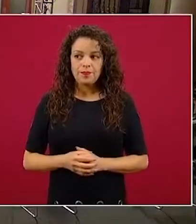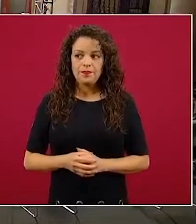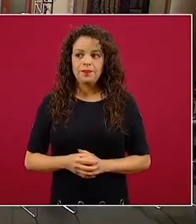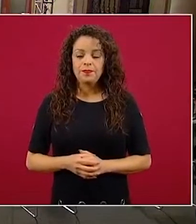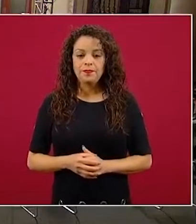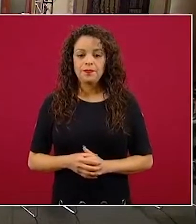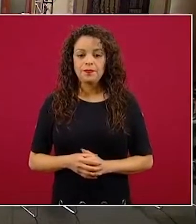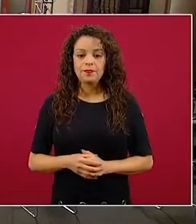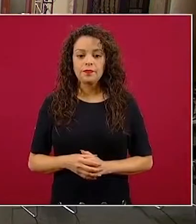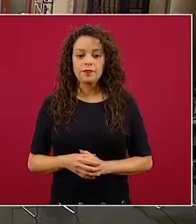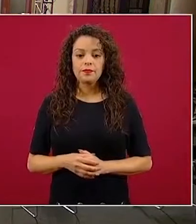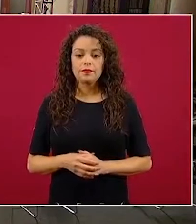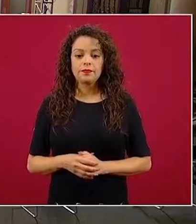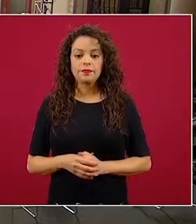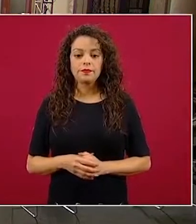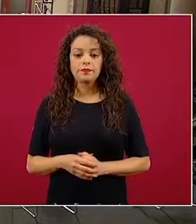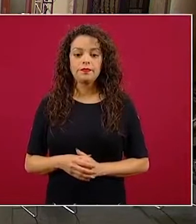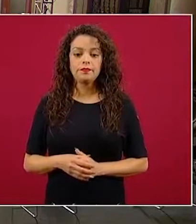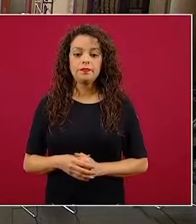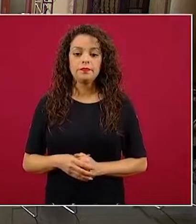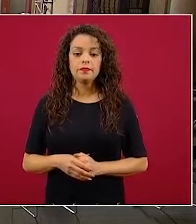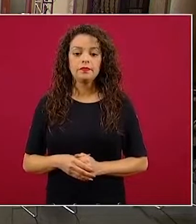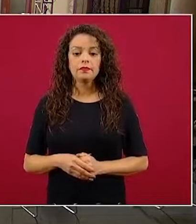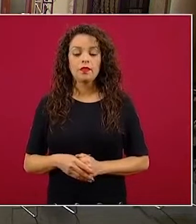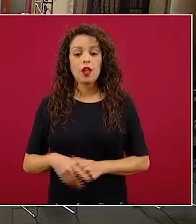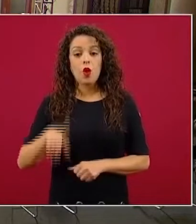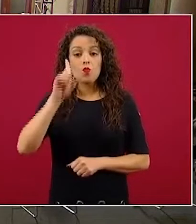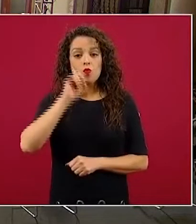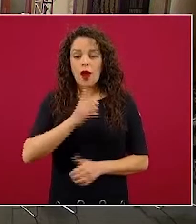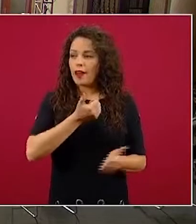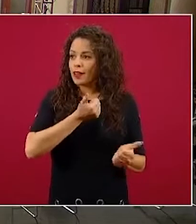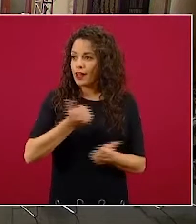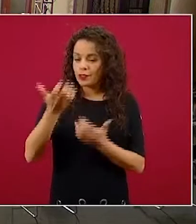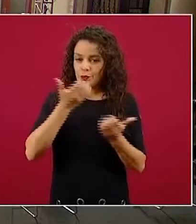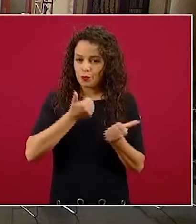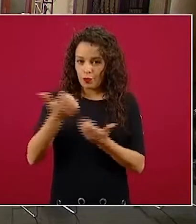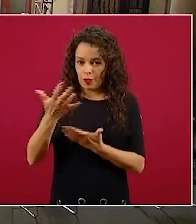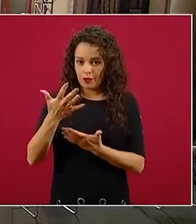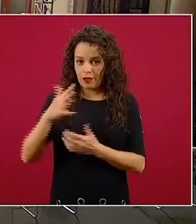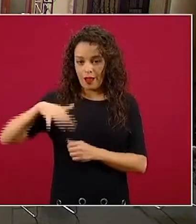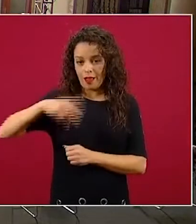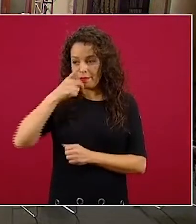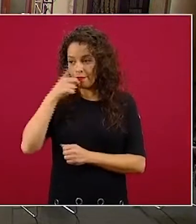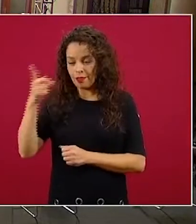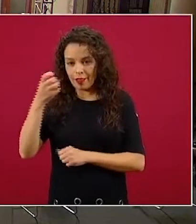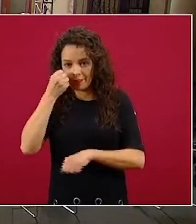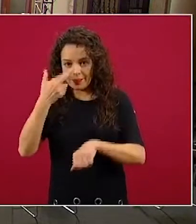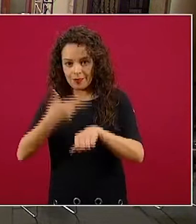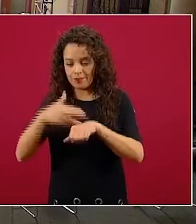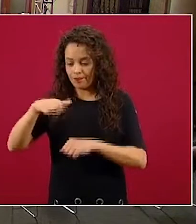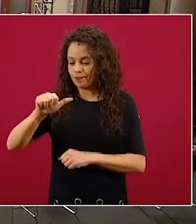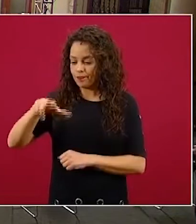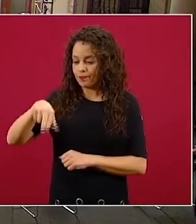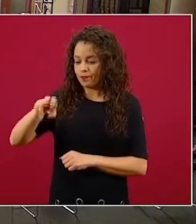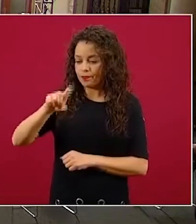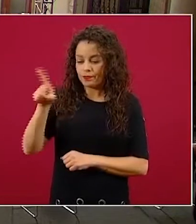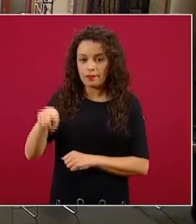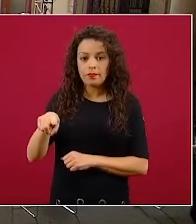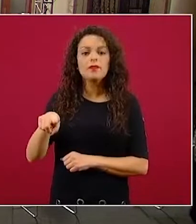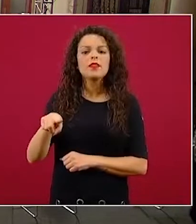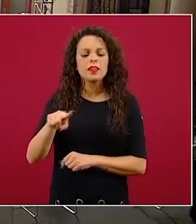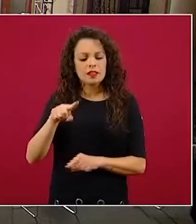Ahora sí, Mujer Exporta, como lo dijo la Secretaría Márquez, se centra dentro de estos